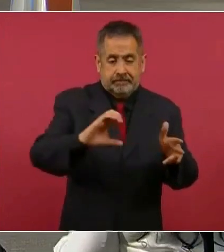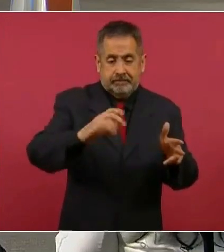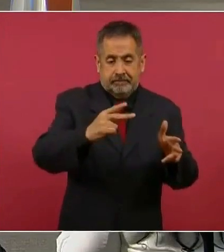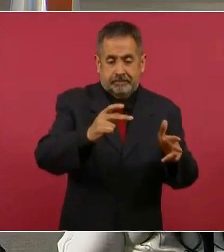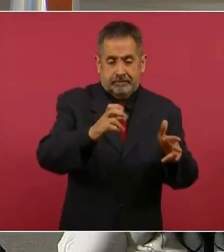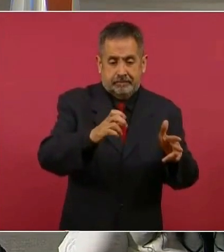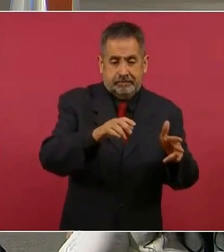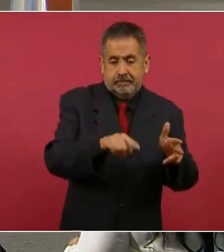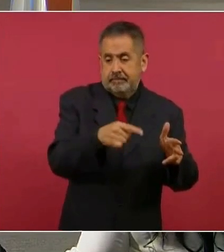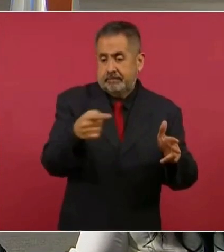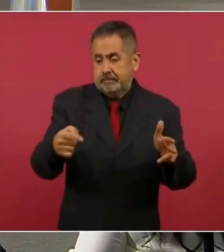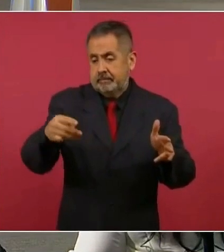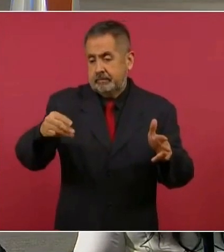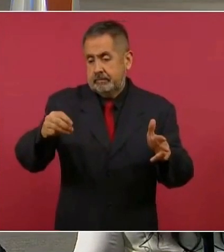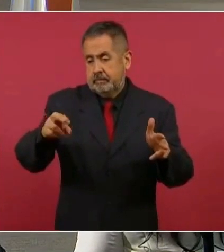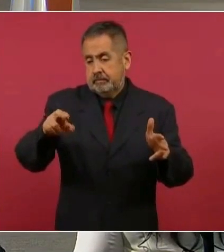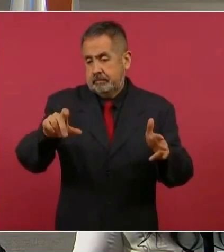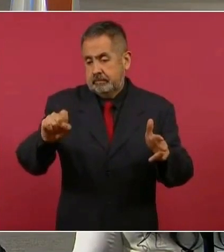Ajá.